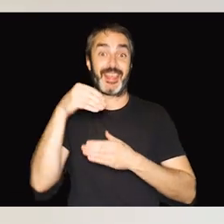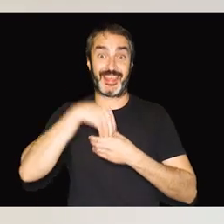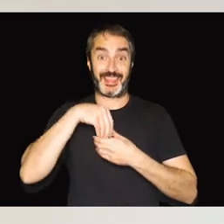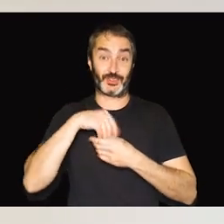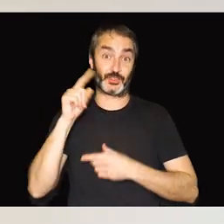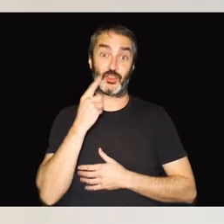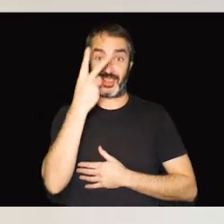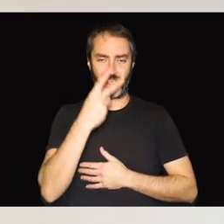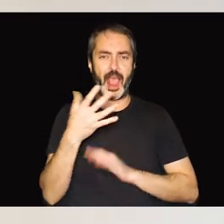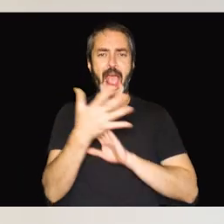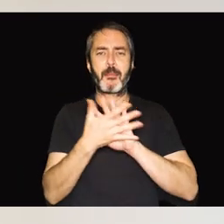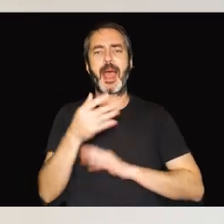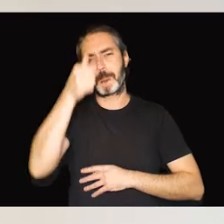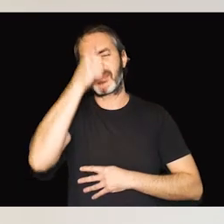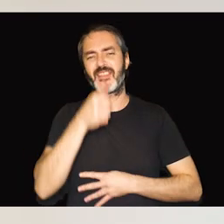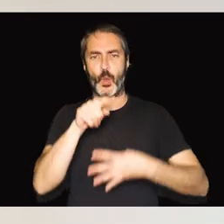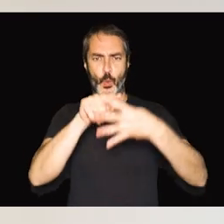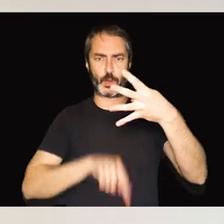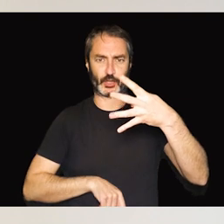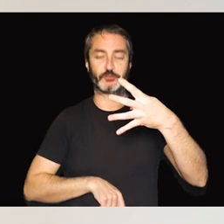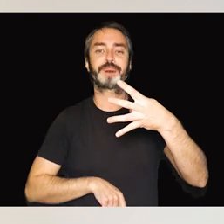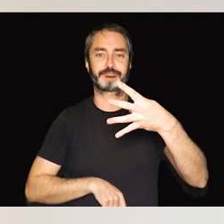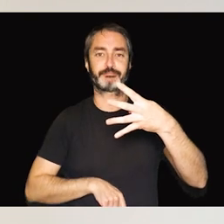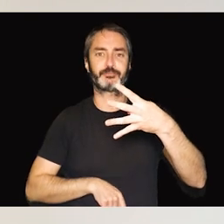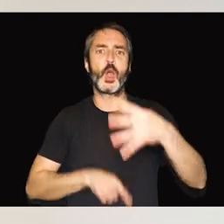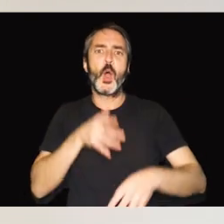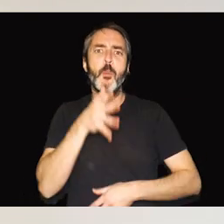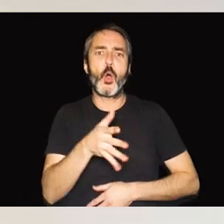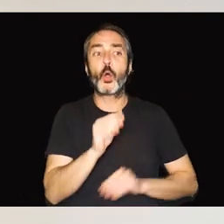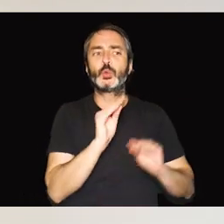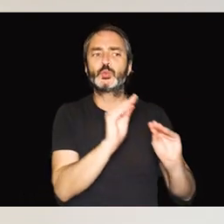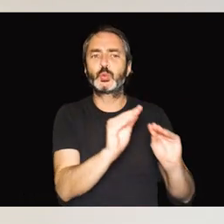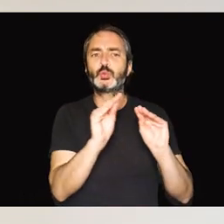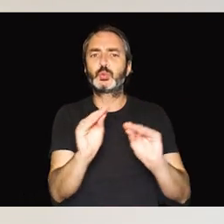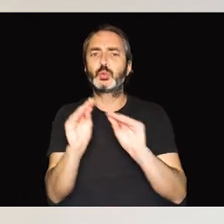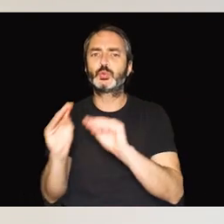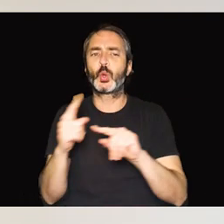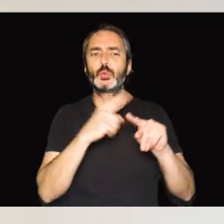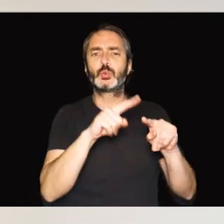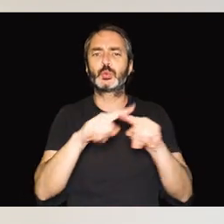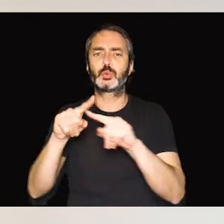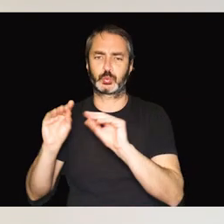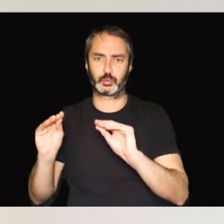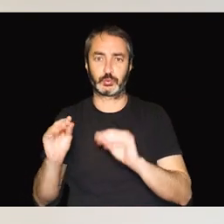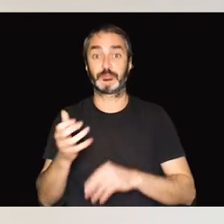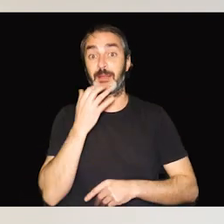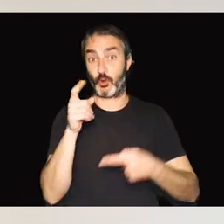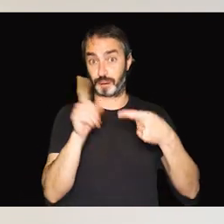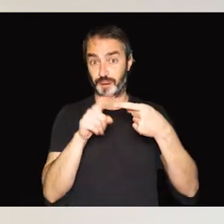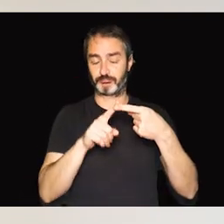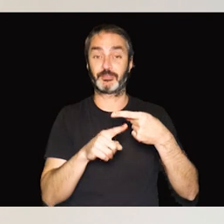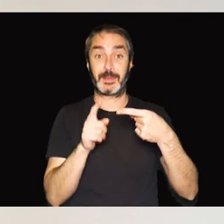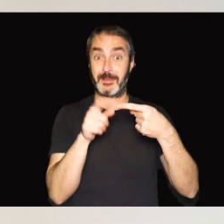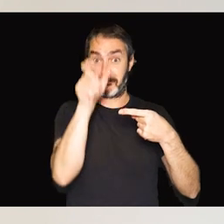es habitual hablar de cuatro perfiles. Y esto es porque cabe esperar características muy distintas entre uno,